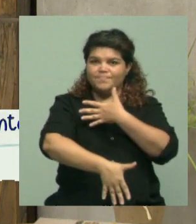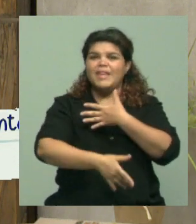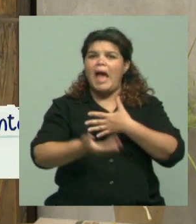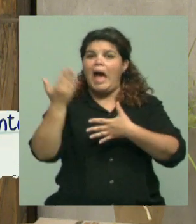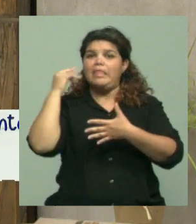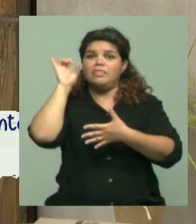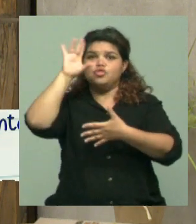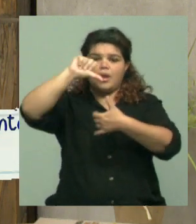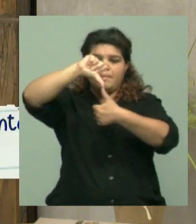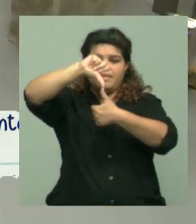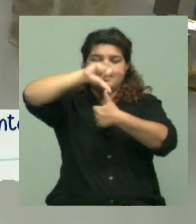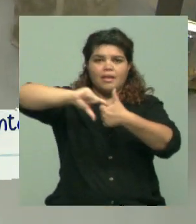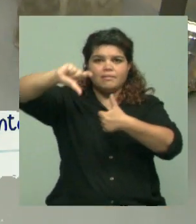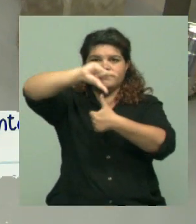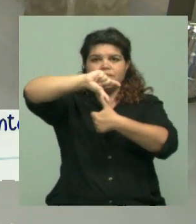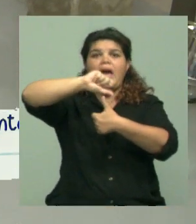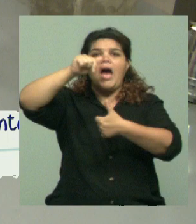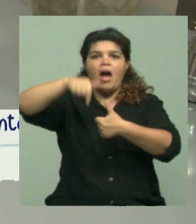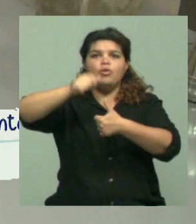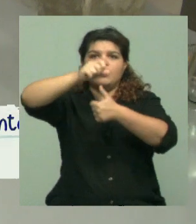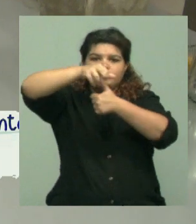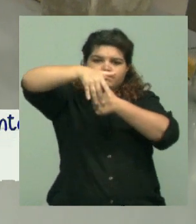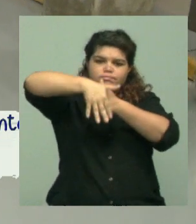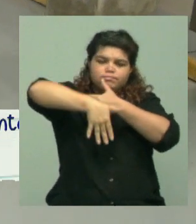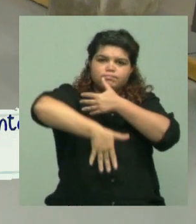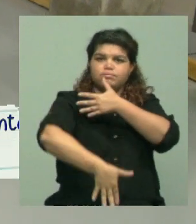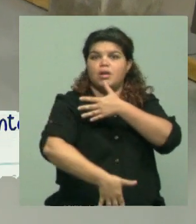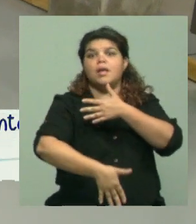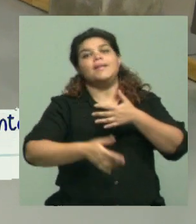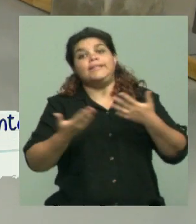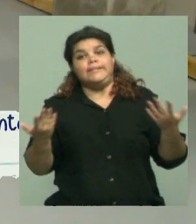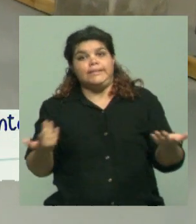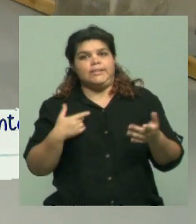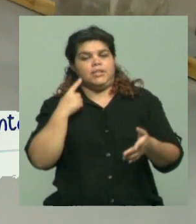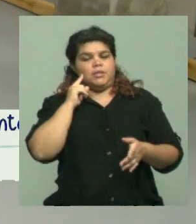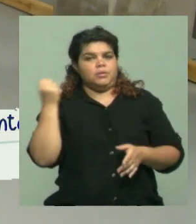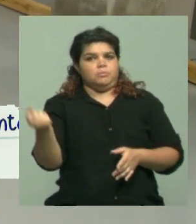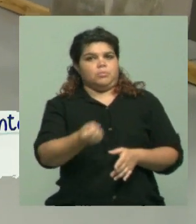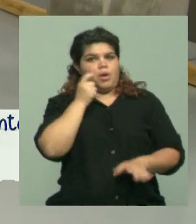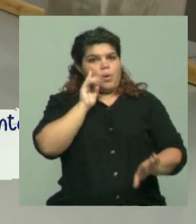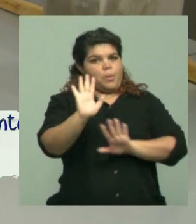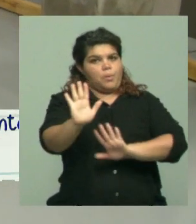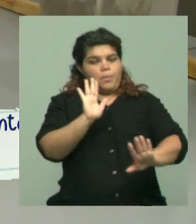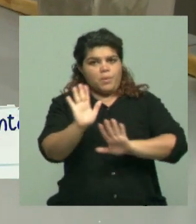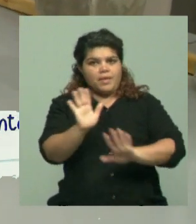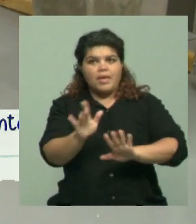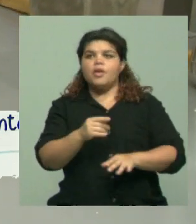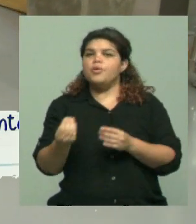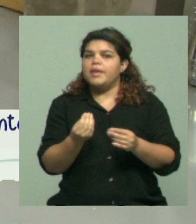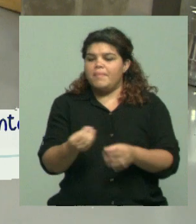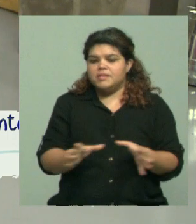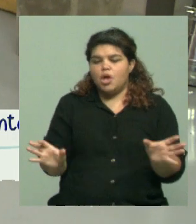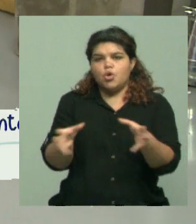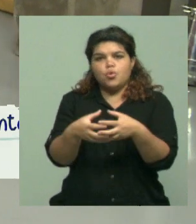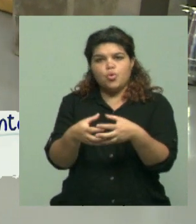futuro podríamos tener casos autóctonos de esta enfermedad. Y es por eso que con este simposio lo que estamos haciendo es preparándonos al equipo sanitario.